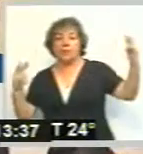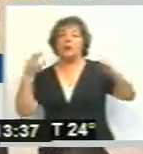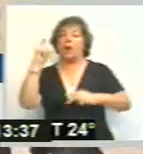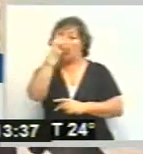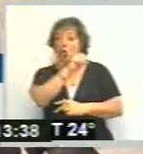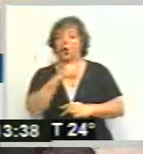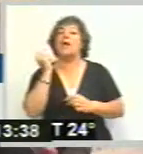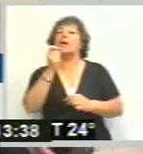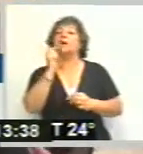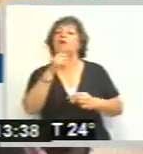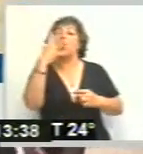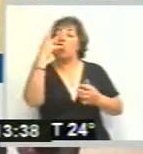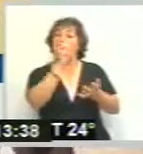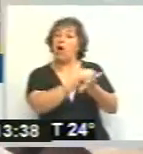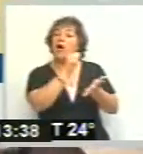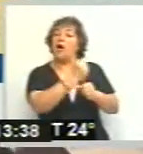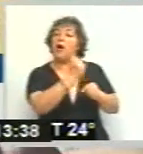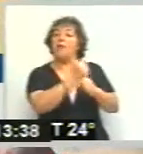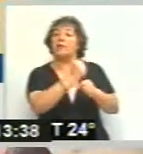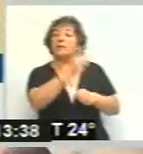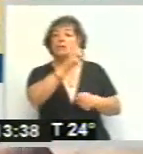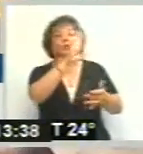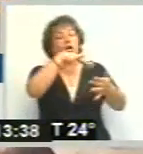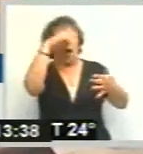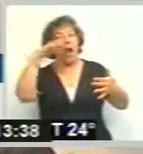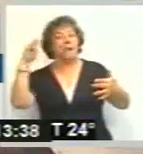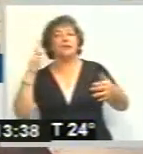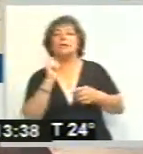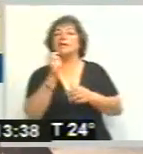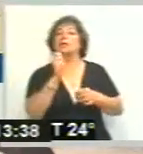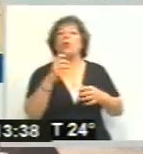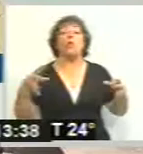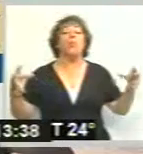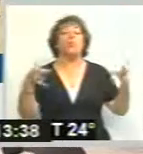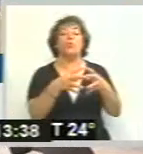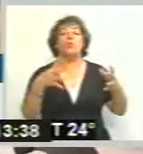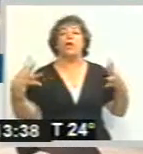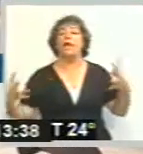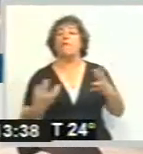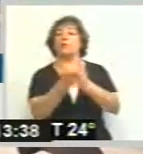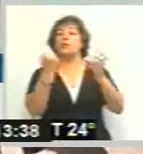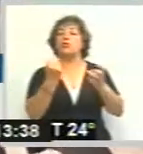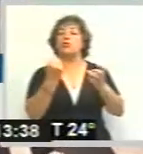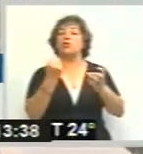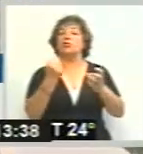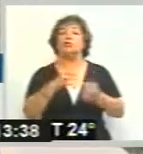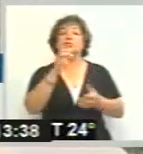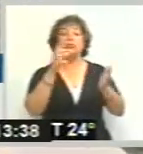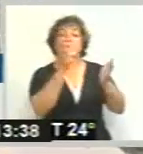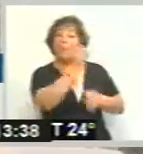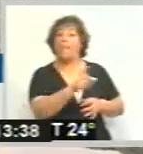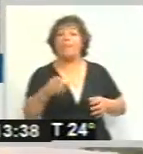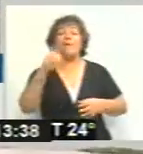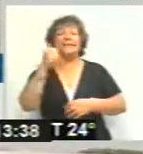los artistas que están realizando este mural? Los artistas son de un grupo de la Fundación Humanista, hay 6